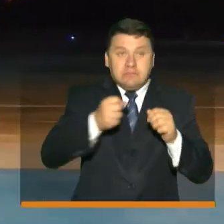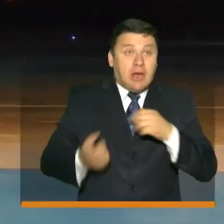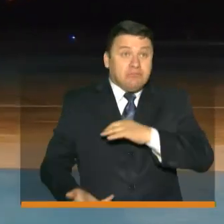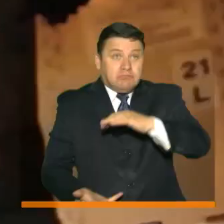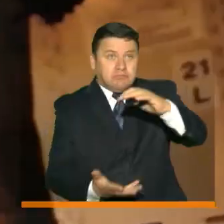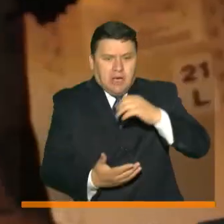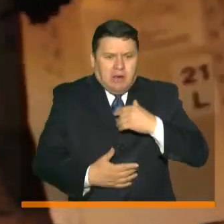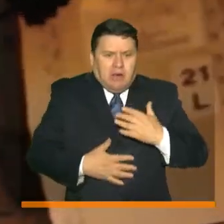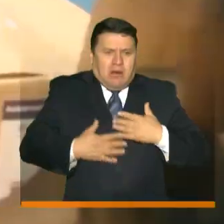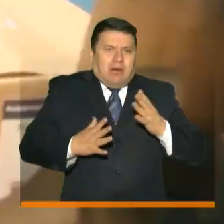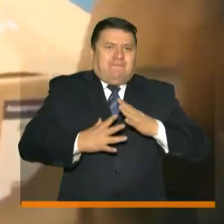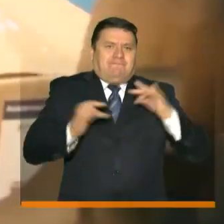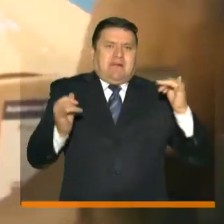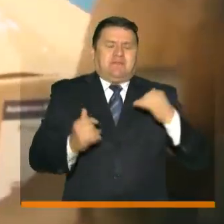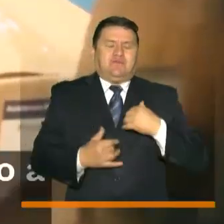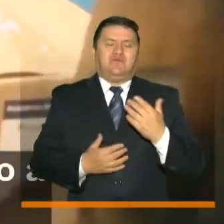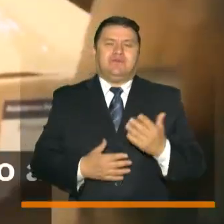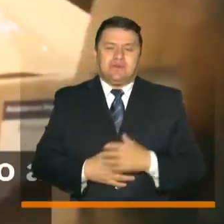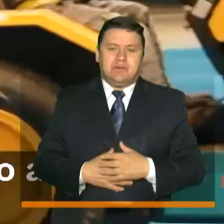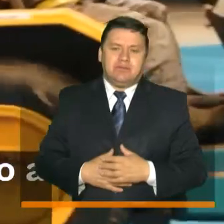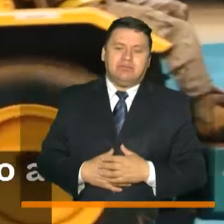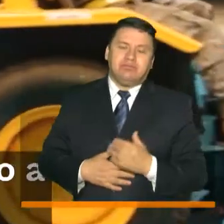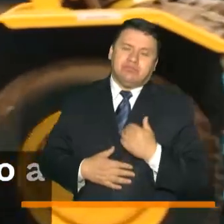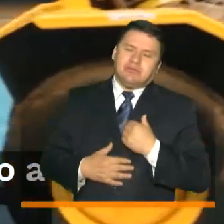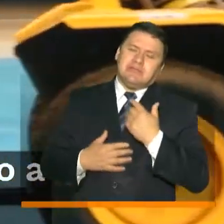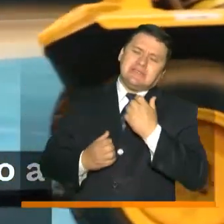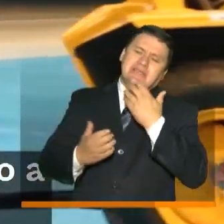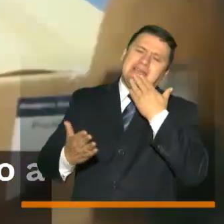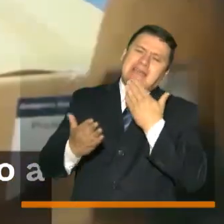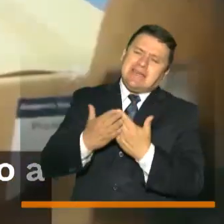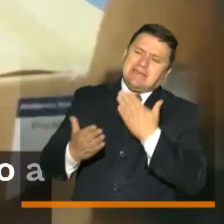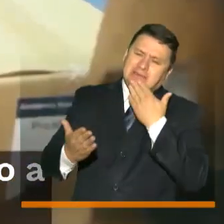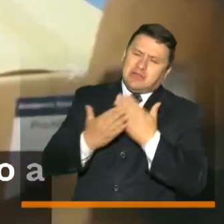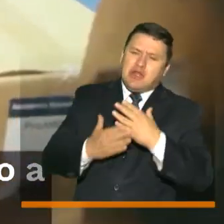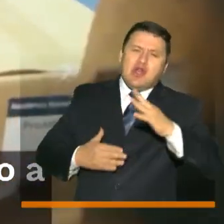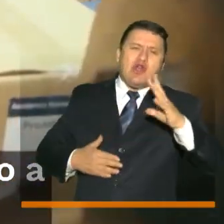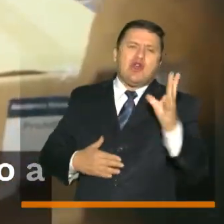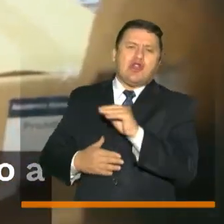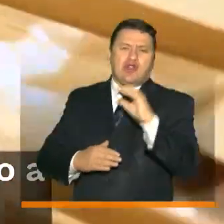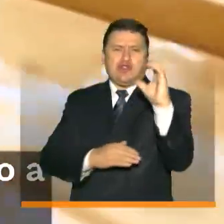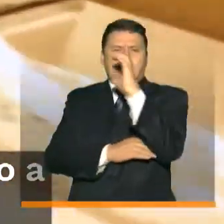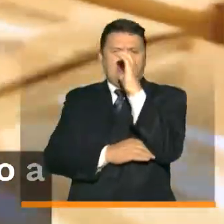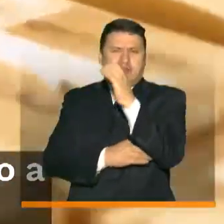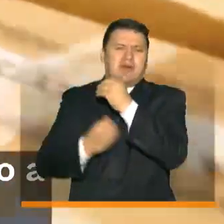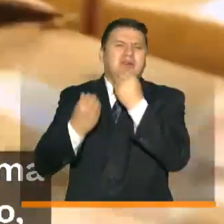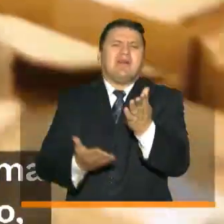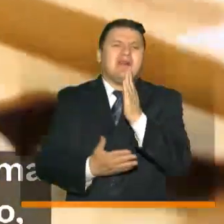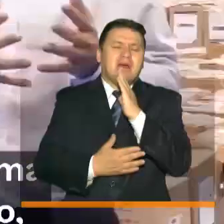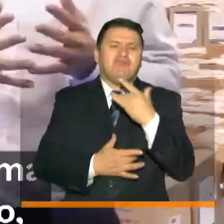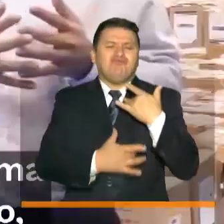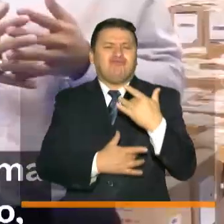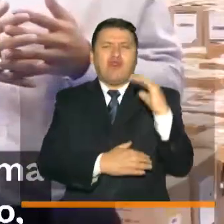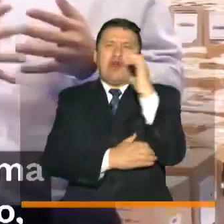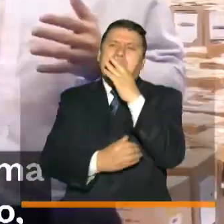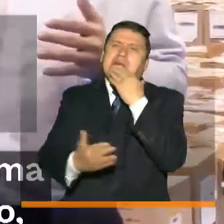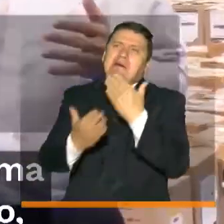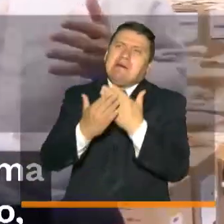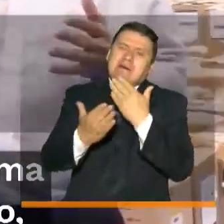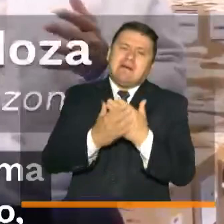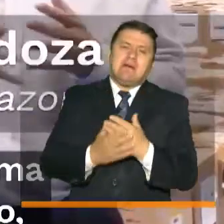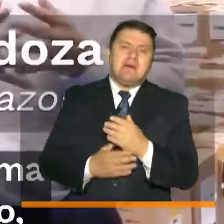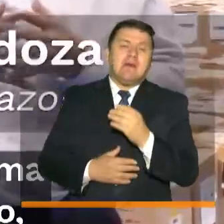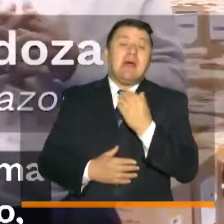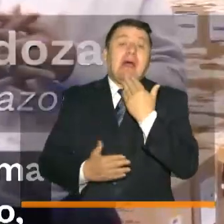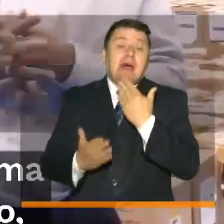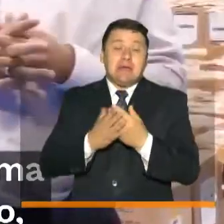entrega de los mercados. Quiero dar un especial agradecimiento a todos los colombianos por sus donaciones y gracias